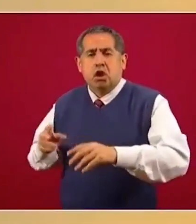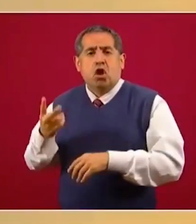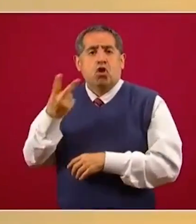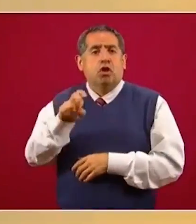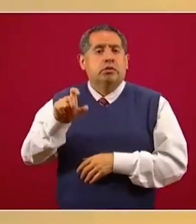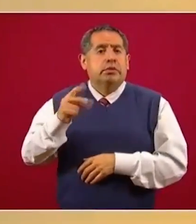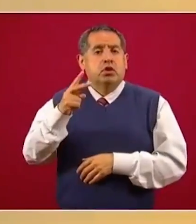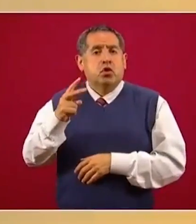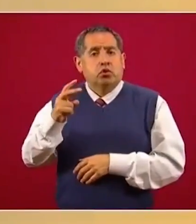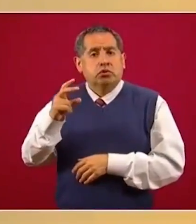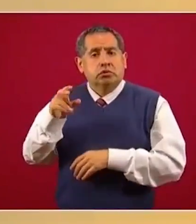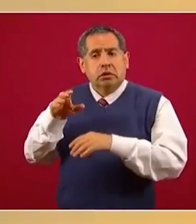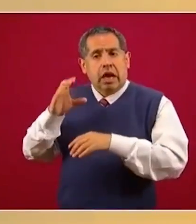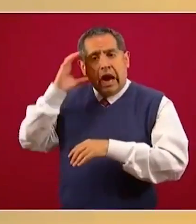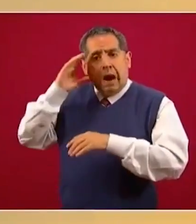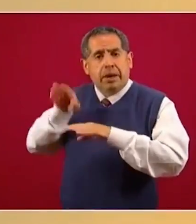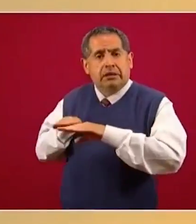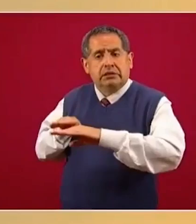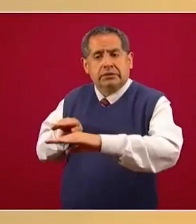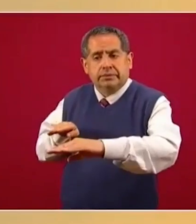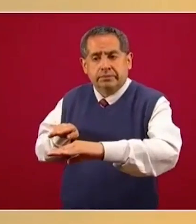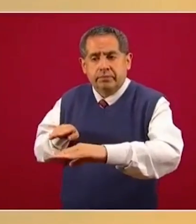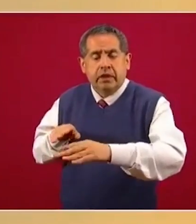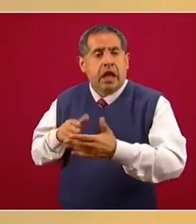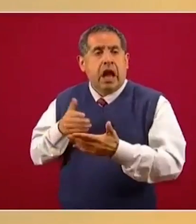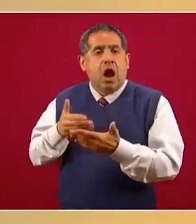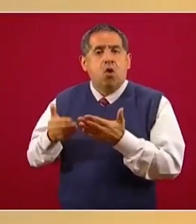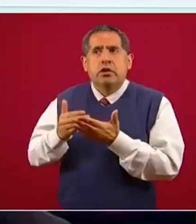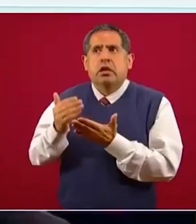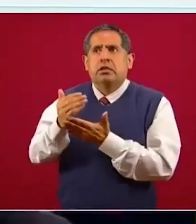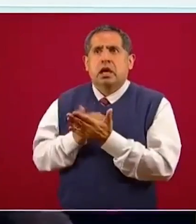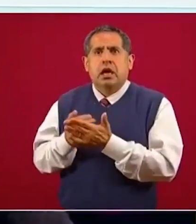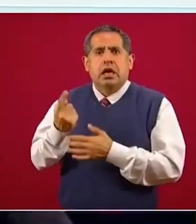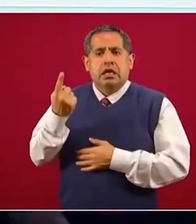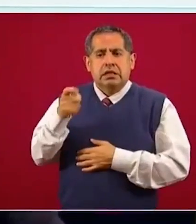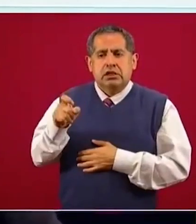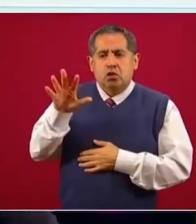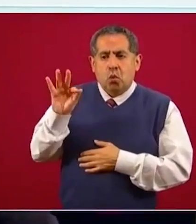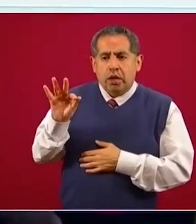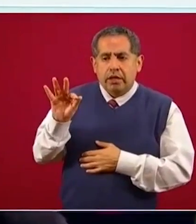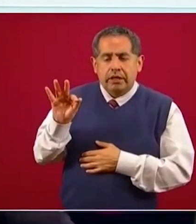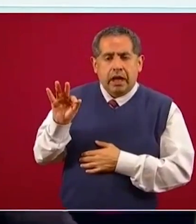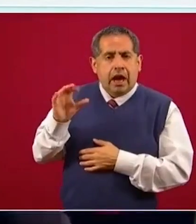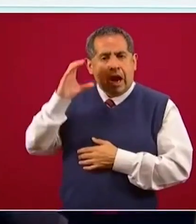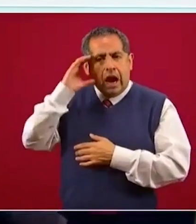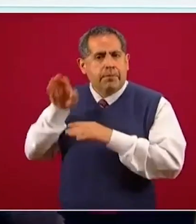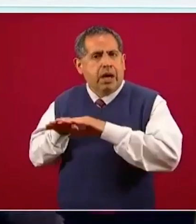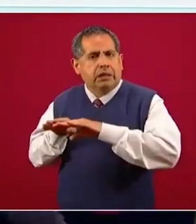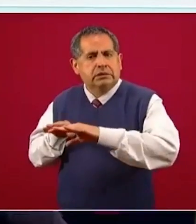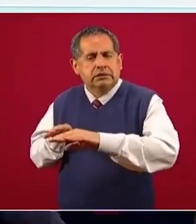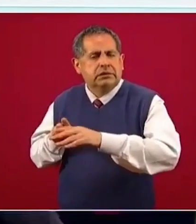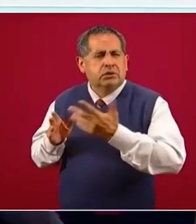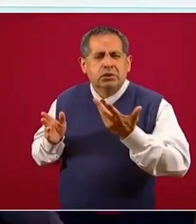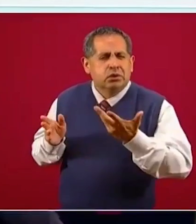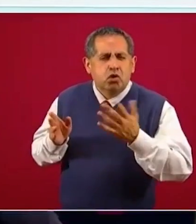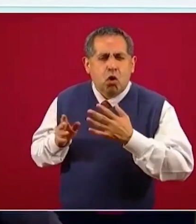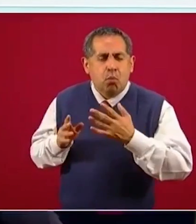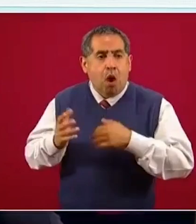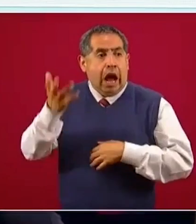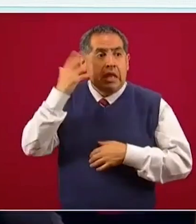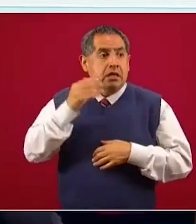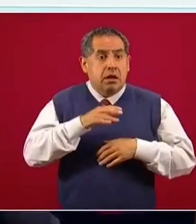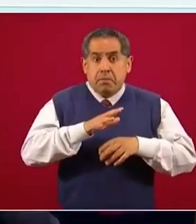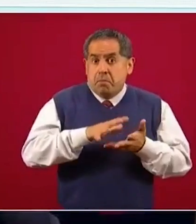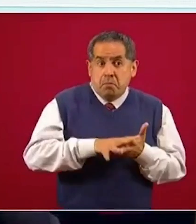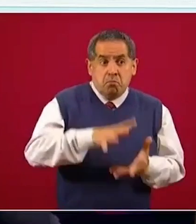actualmente ya bajamos a 140 camas y esta es la semaforización que estamos utilizando, que es la misma que se está usando en la